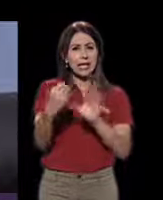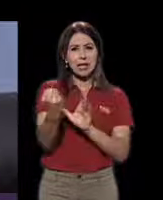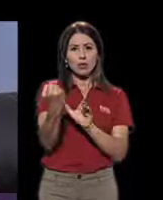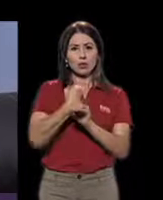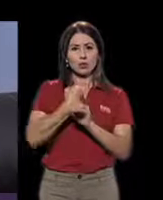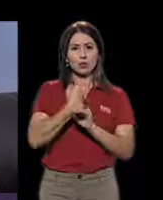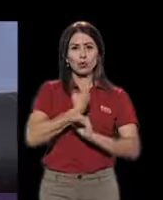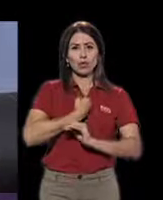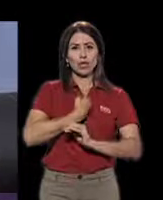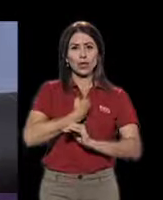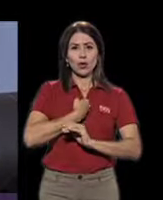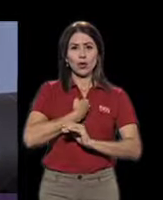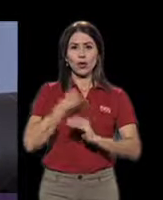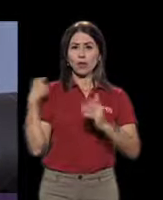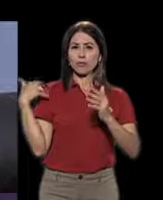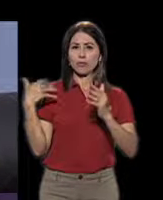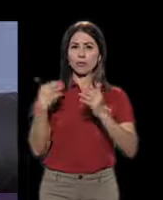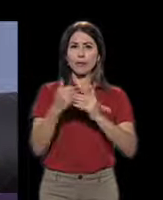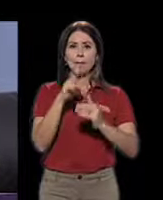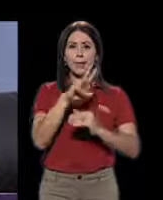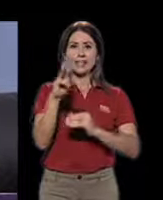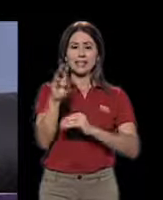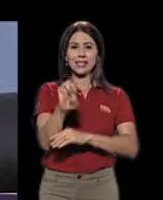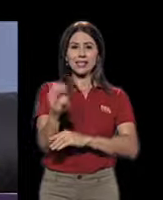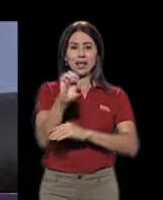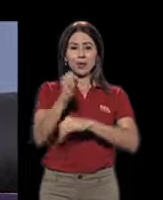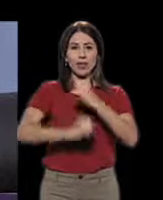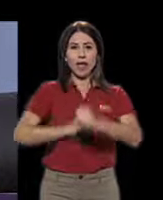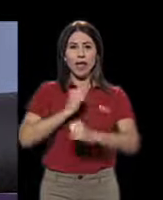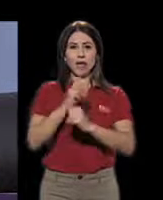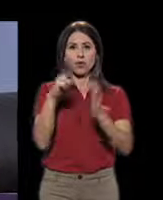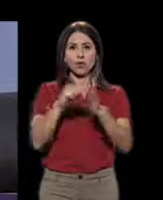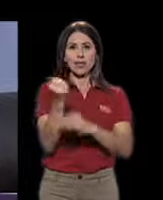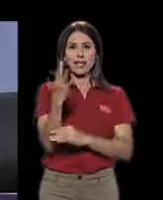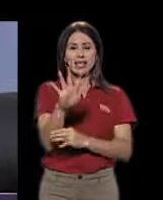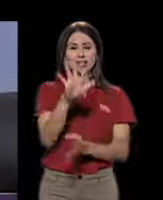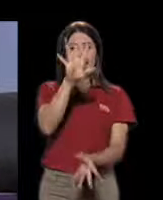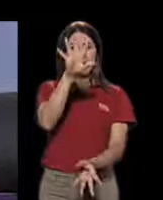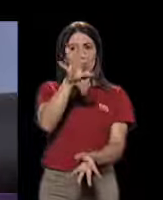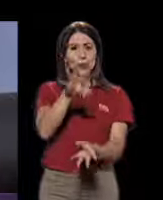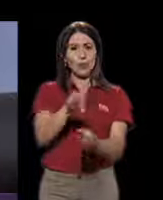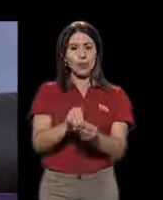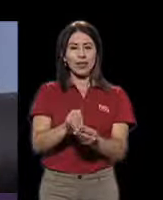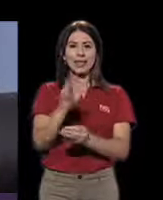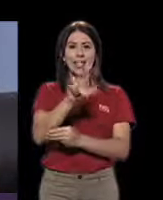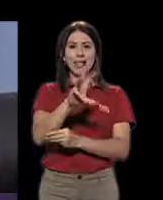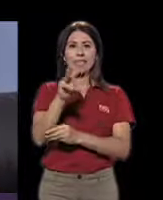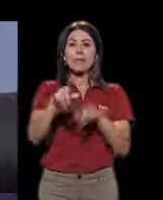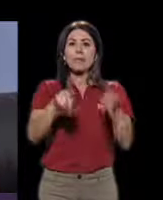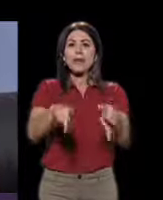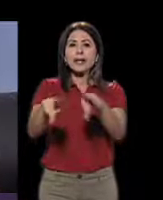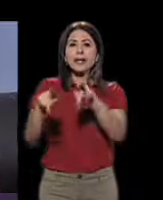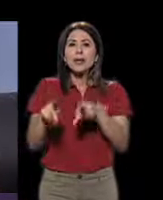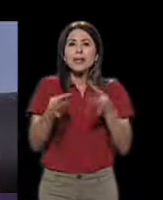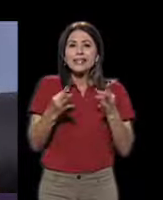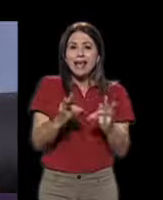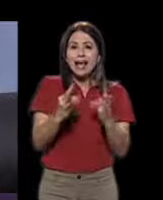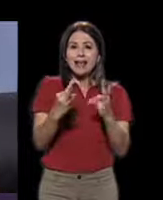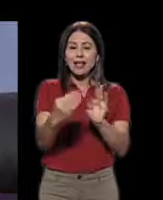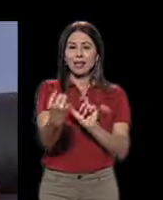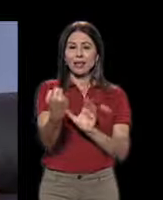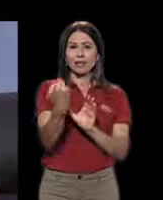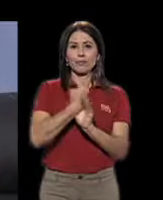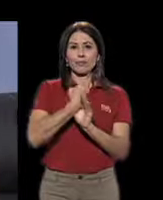26 de enero del 2015, tenemos un total de 36 casos de intentos de suicidio que se